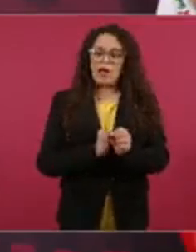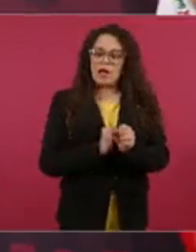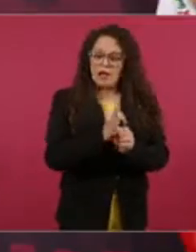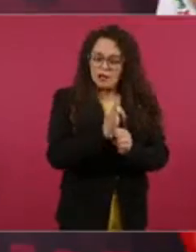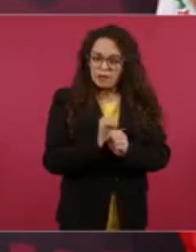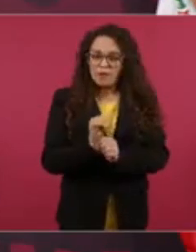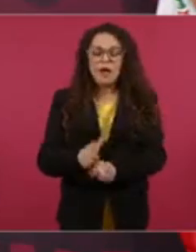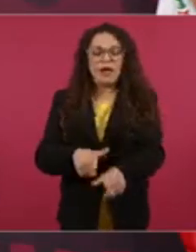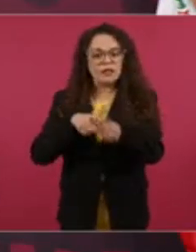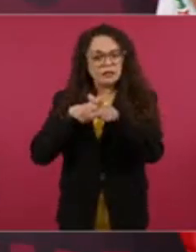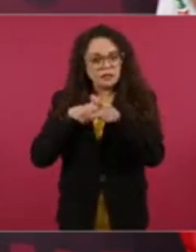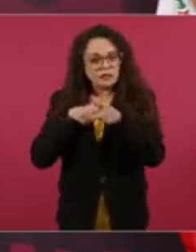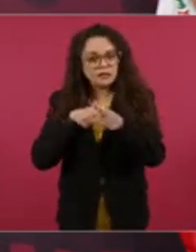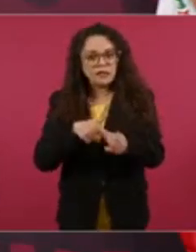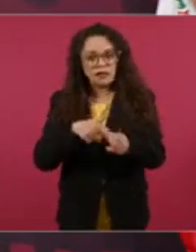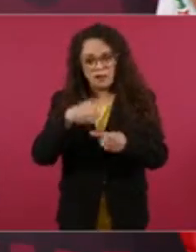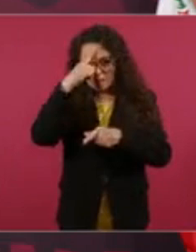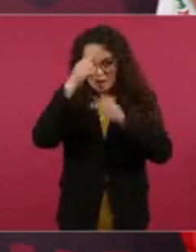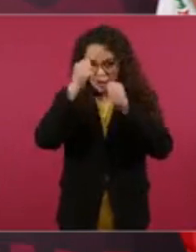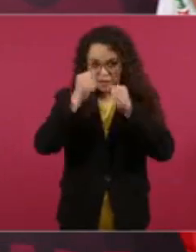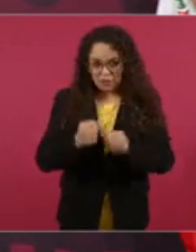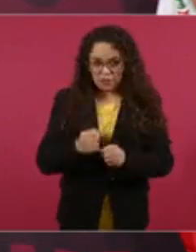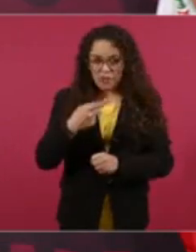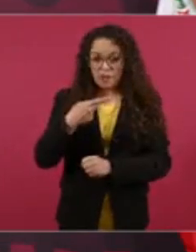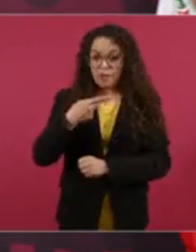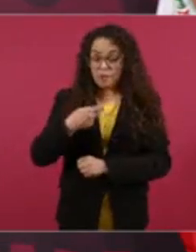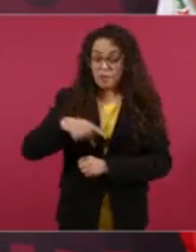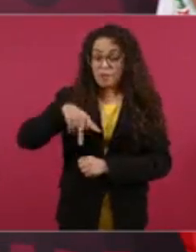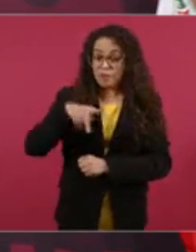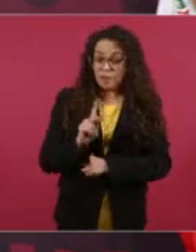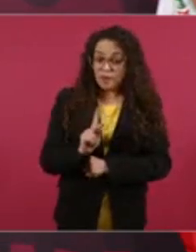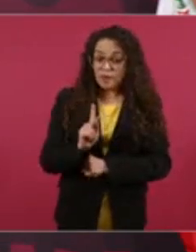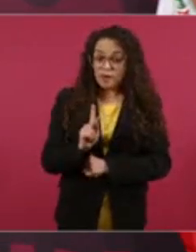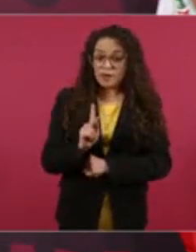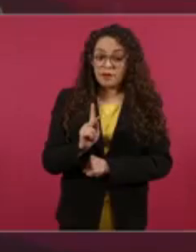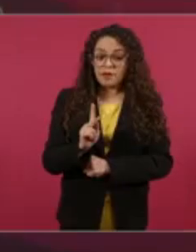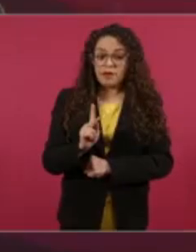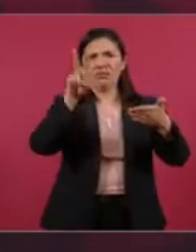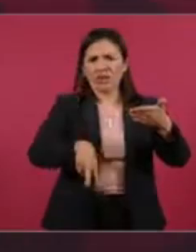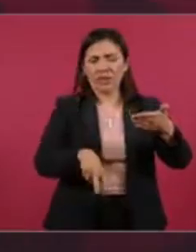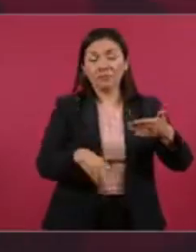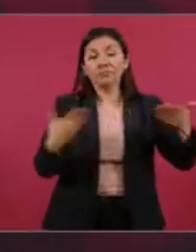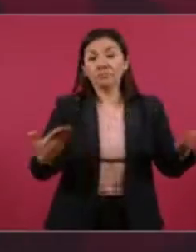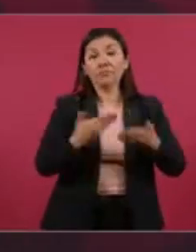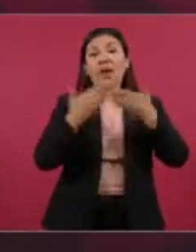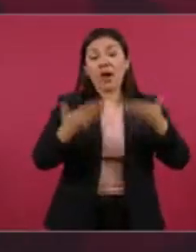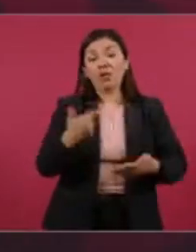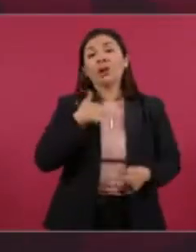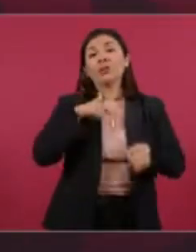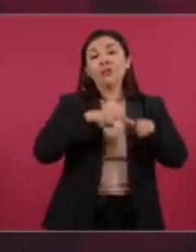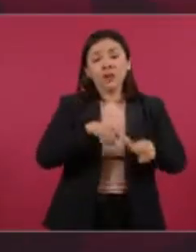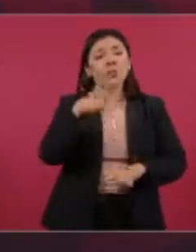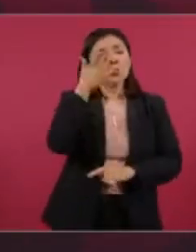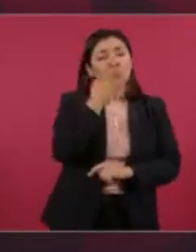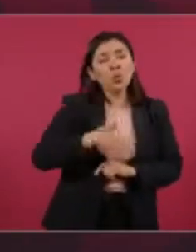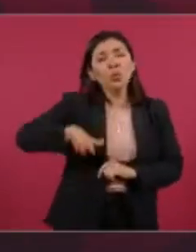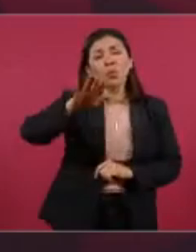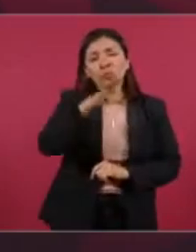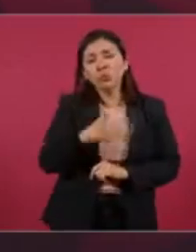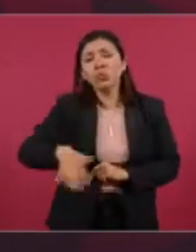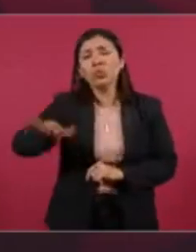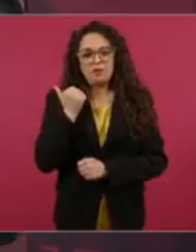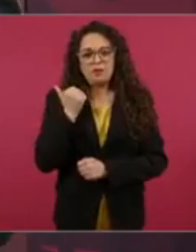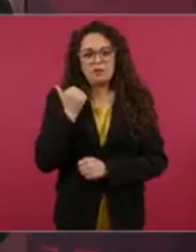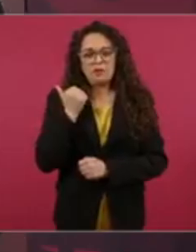la conferencia mañanera desde Palacio Nacional, el jefe del Ejecutivo acusó a Emilio Álvarez Icaza, exsecretario